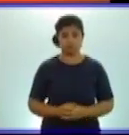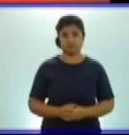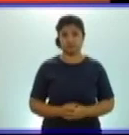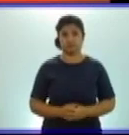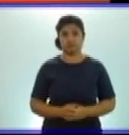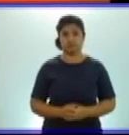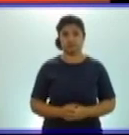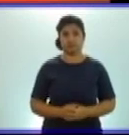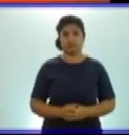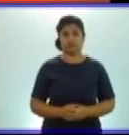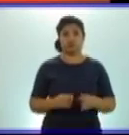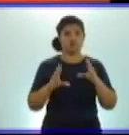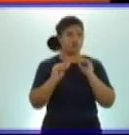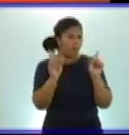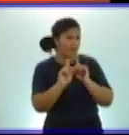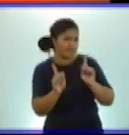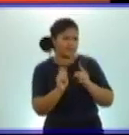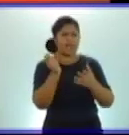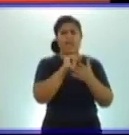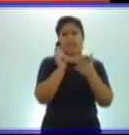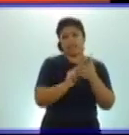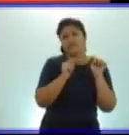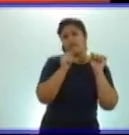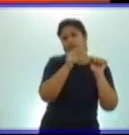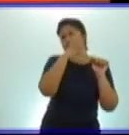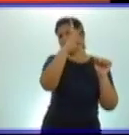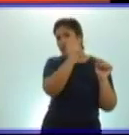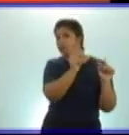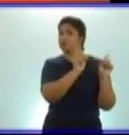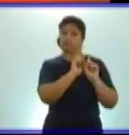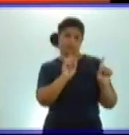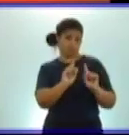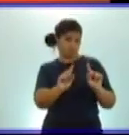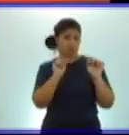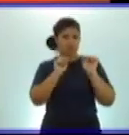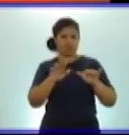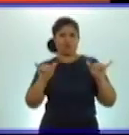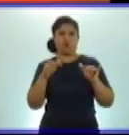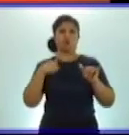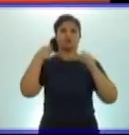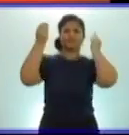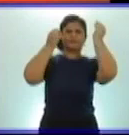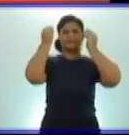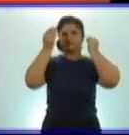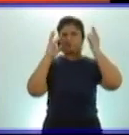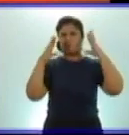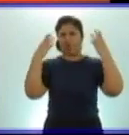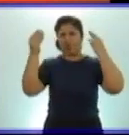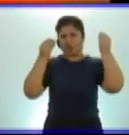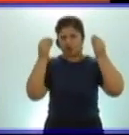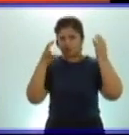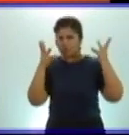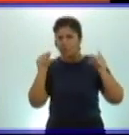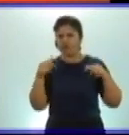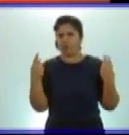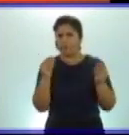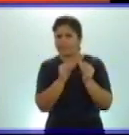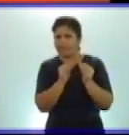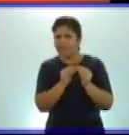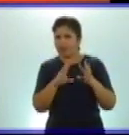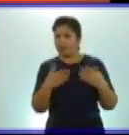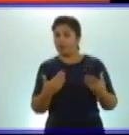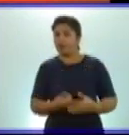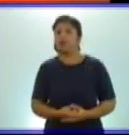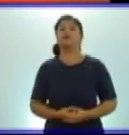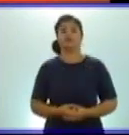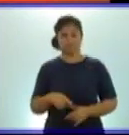tal. Me han dado una situación que yo tengo que analizar para llegar luego entonces a la respuesta que me